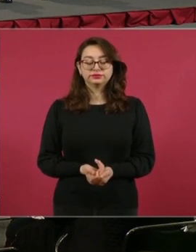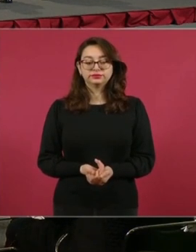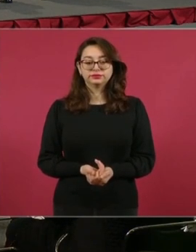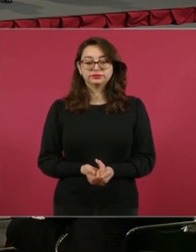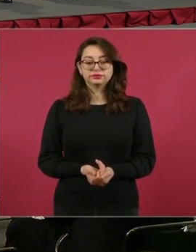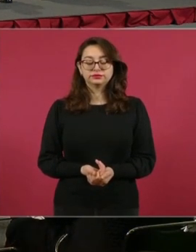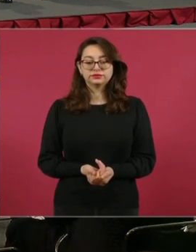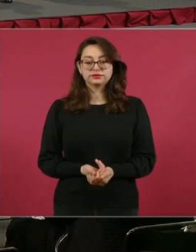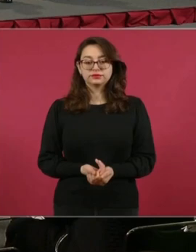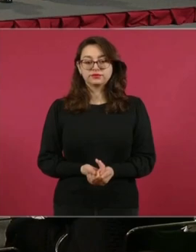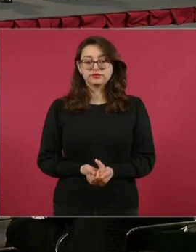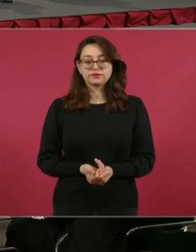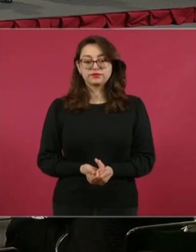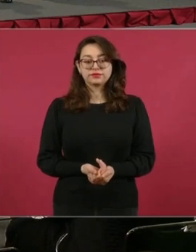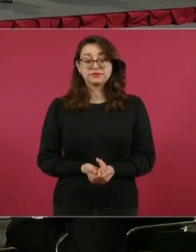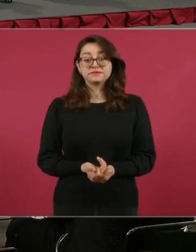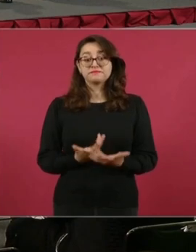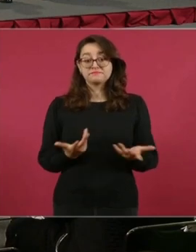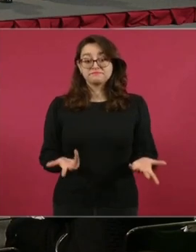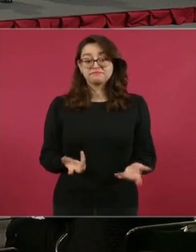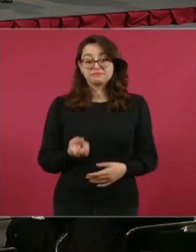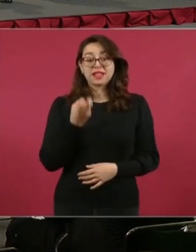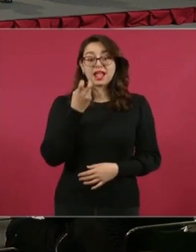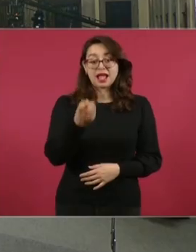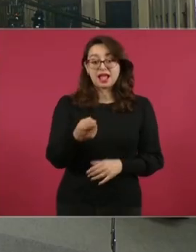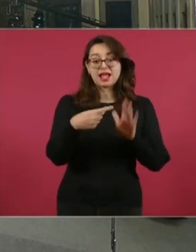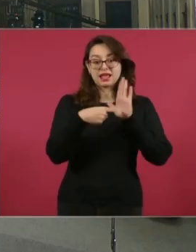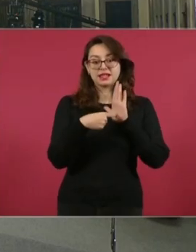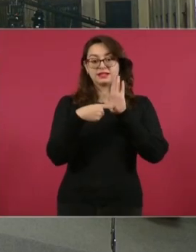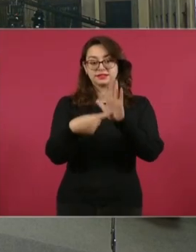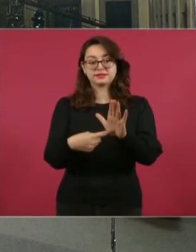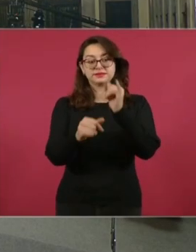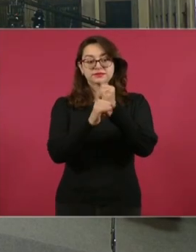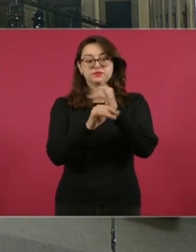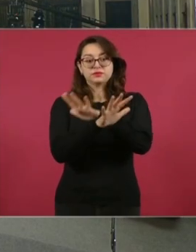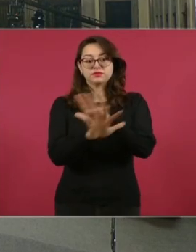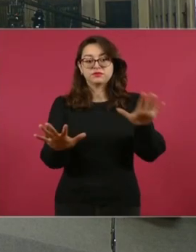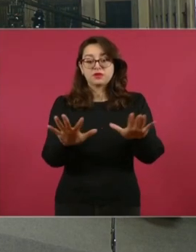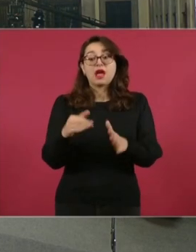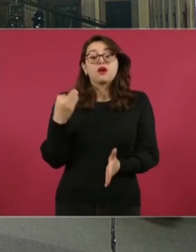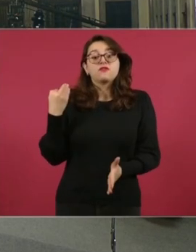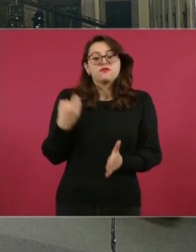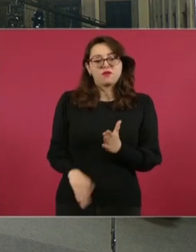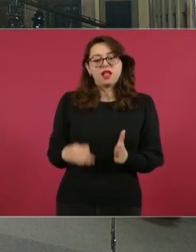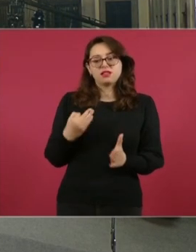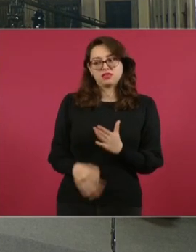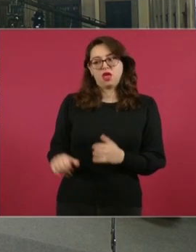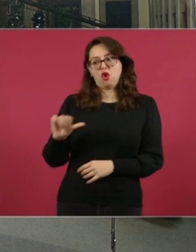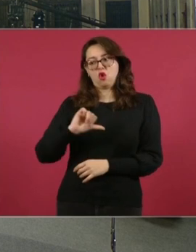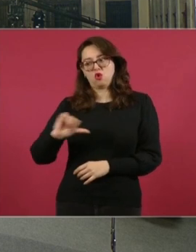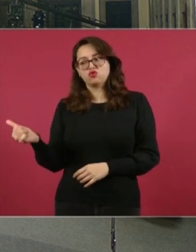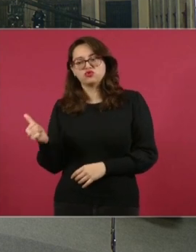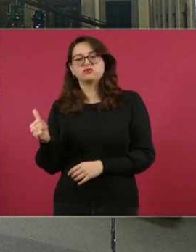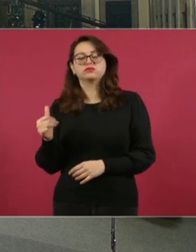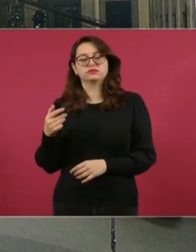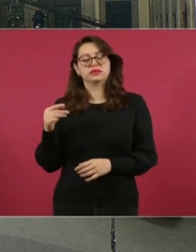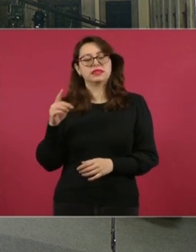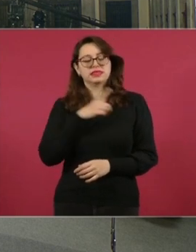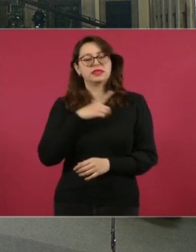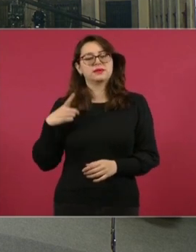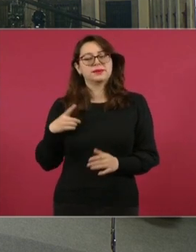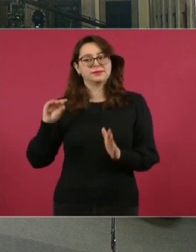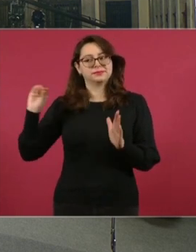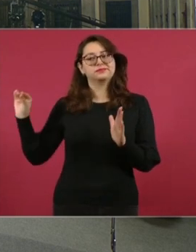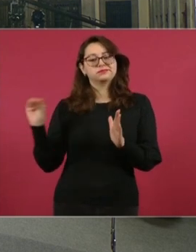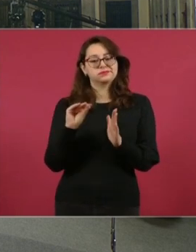pues eso es, aunque falta, pero va a haber tiempo. Quedó